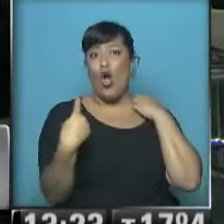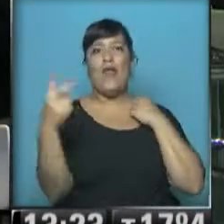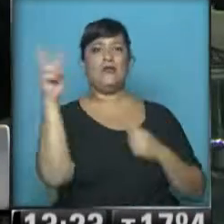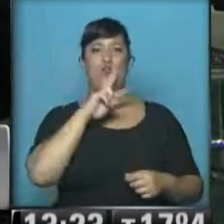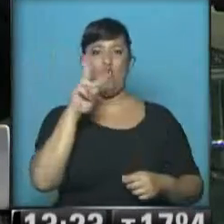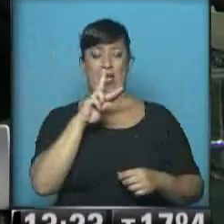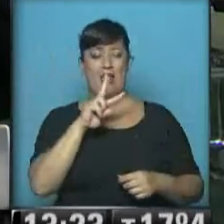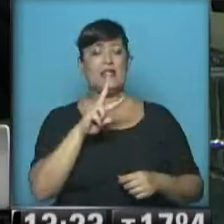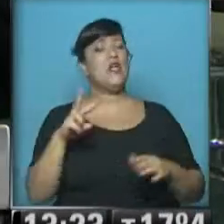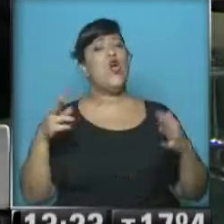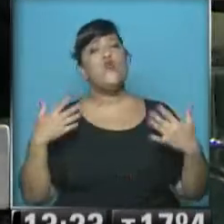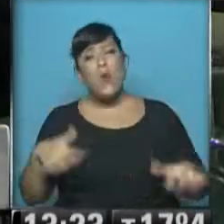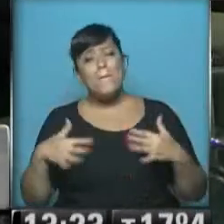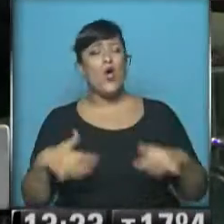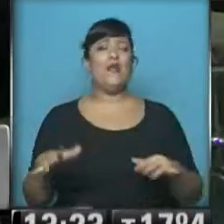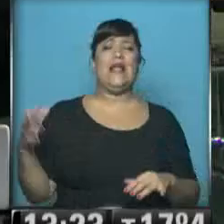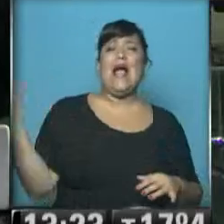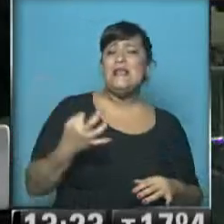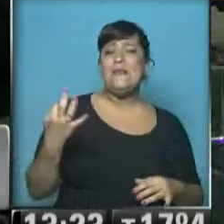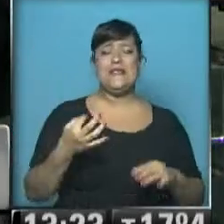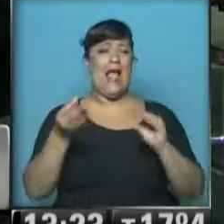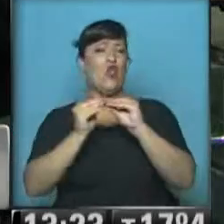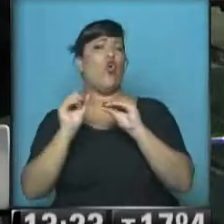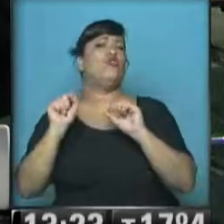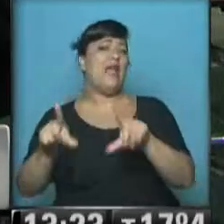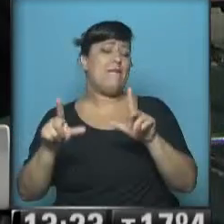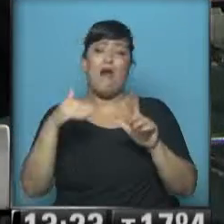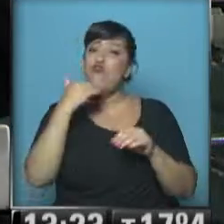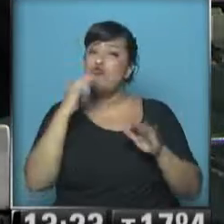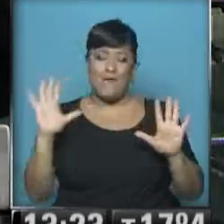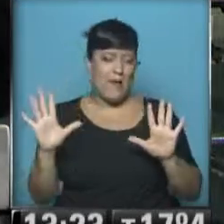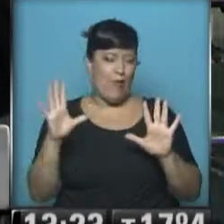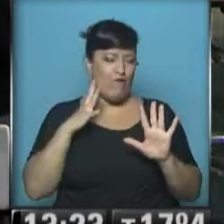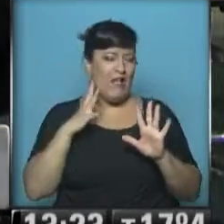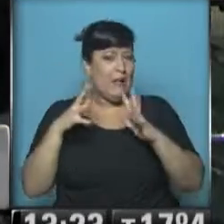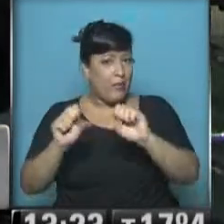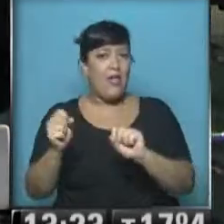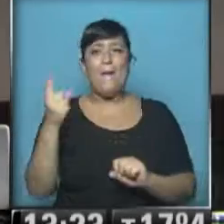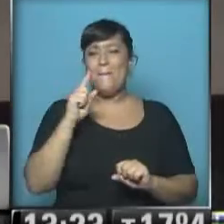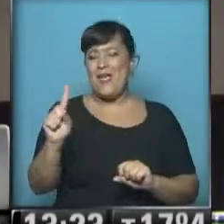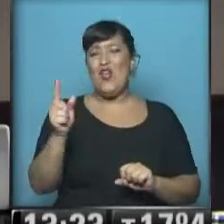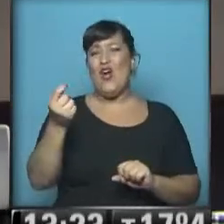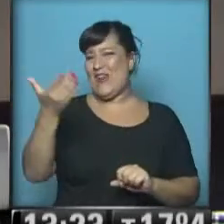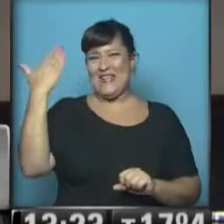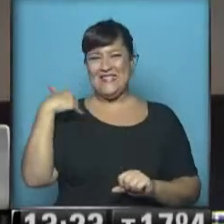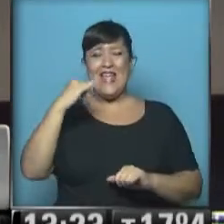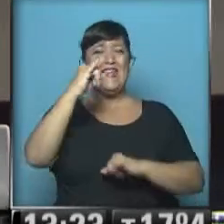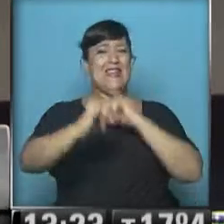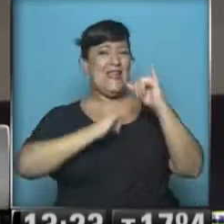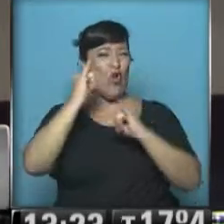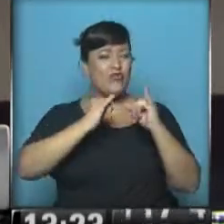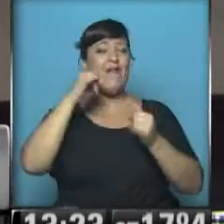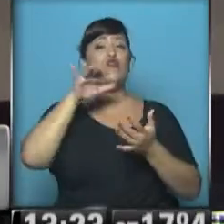Más allá de lo que pasa particularmente con la causa, que todavía no lo sabemos, pero yo recién los escuchaba en el inicio del noticiero,